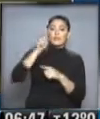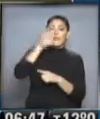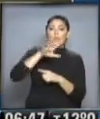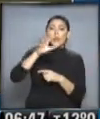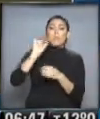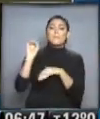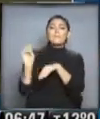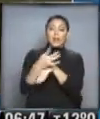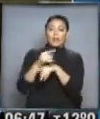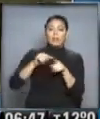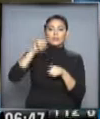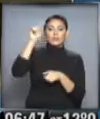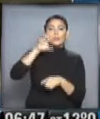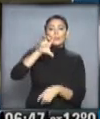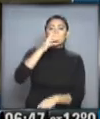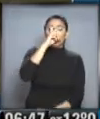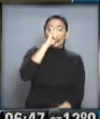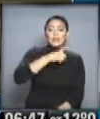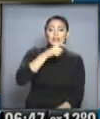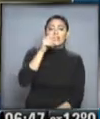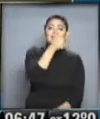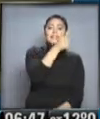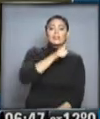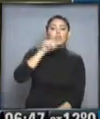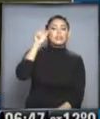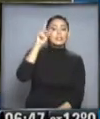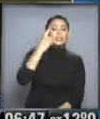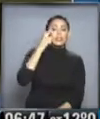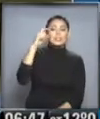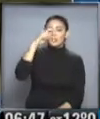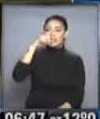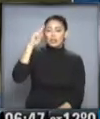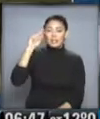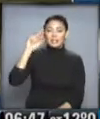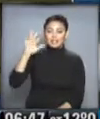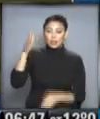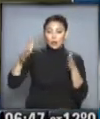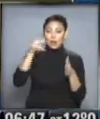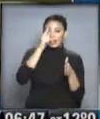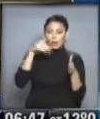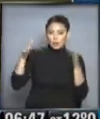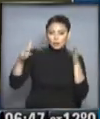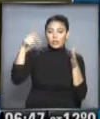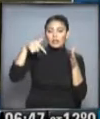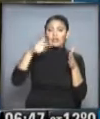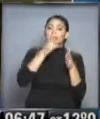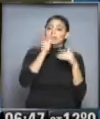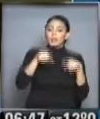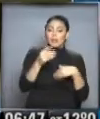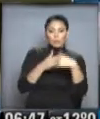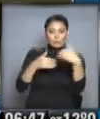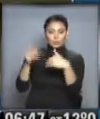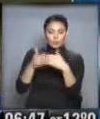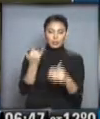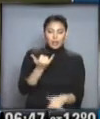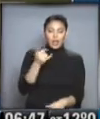Goya, Corrientes. Siguen las obras, kilómetros 681 y 795. Se está construyendo una autovía. Bueno,